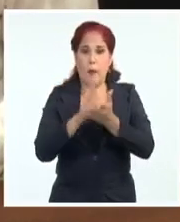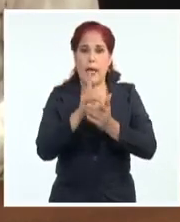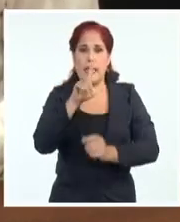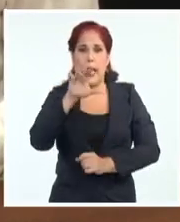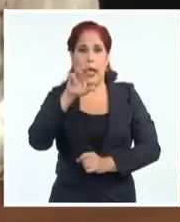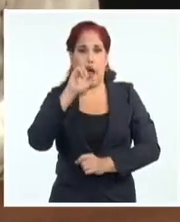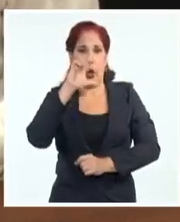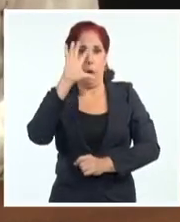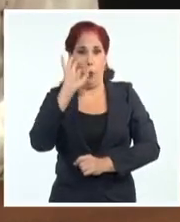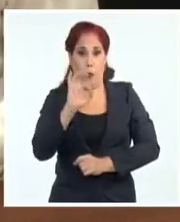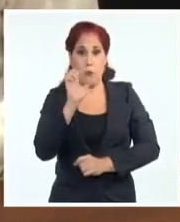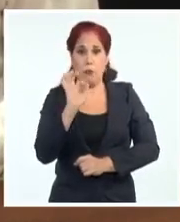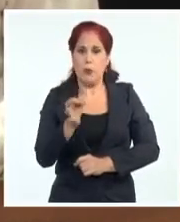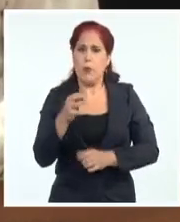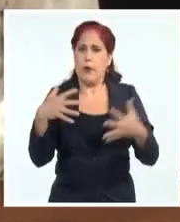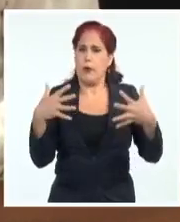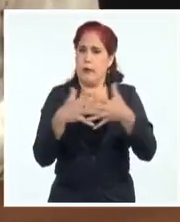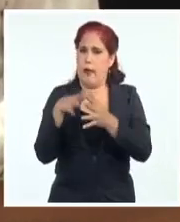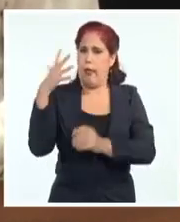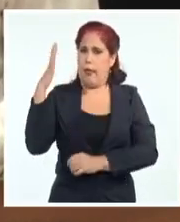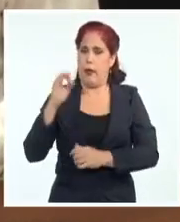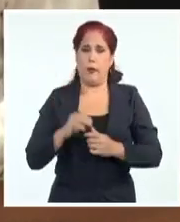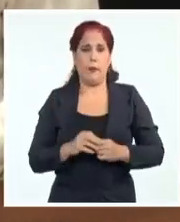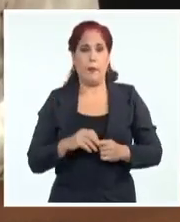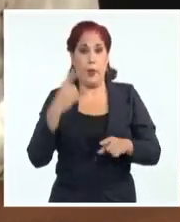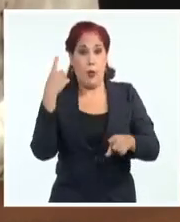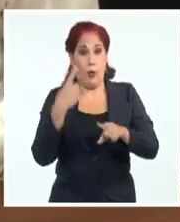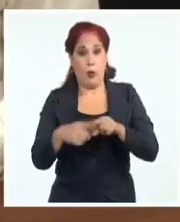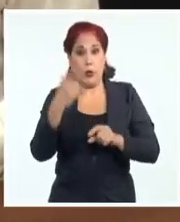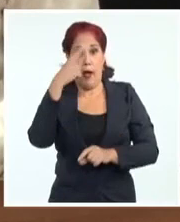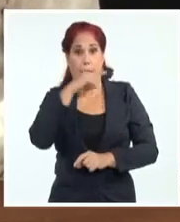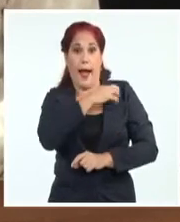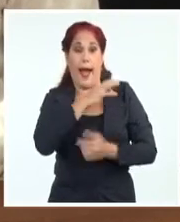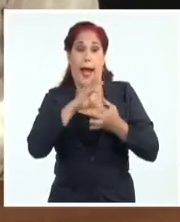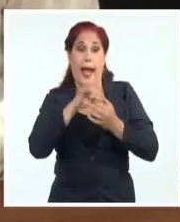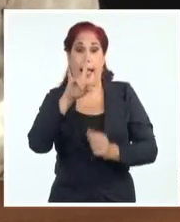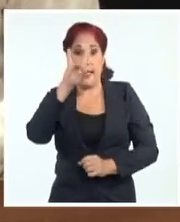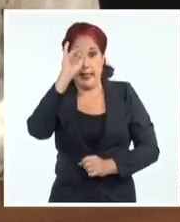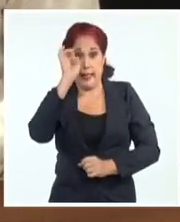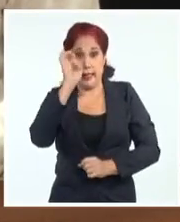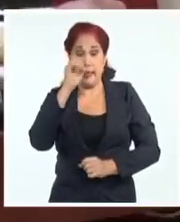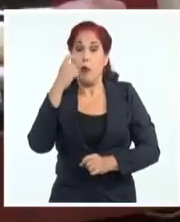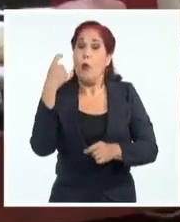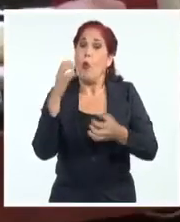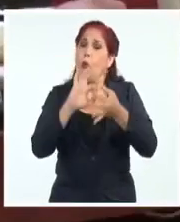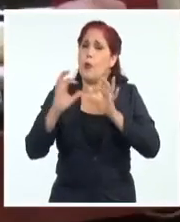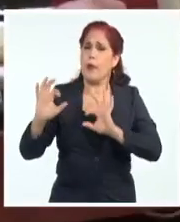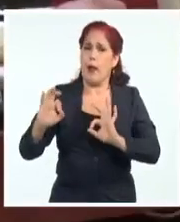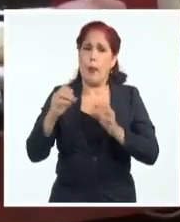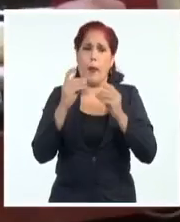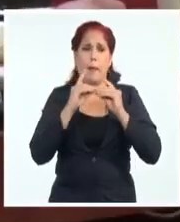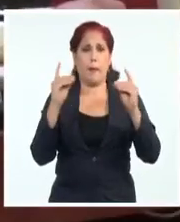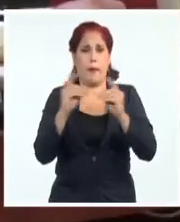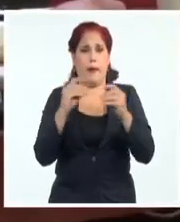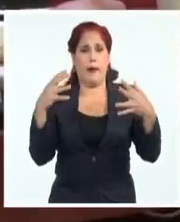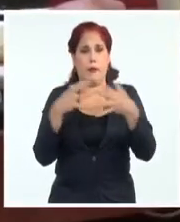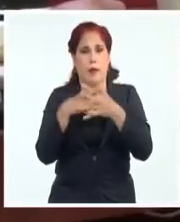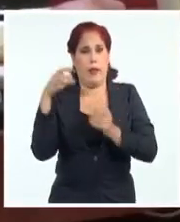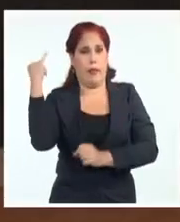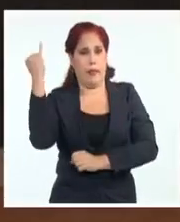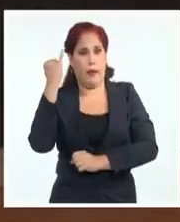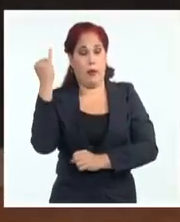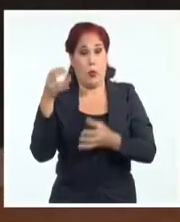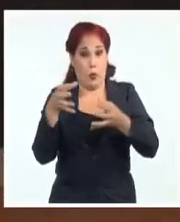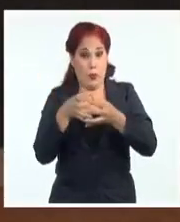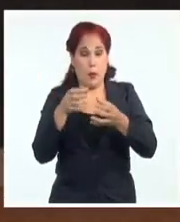ministro al Interim de Relaciones Exteriores. Ángel Arzuaga Reyes, coordinador del Departamento de Relaciones Internacionales del